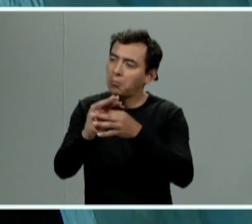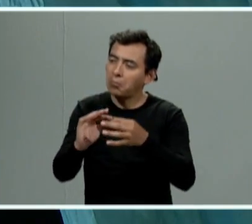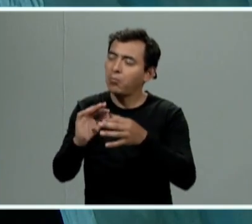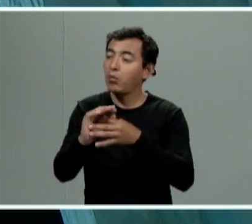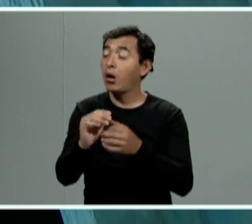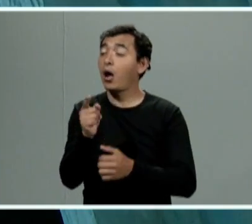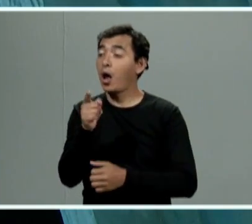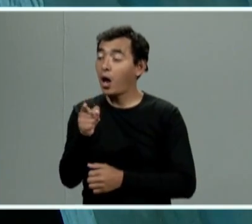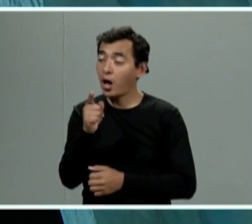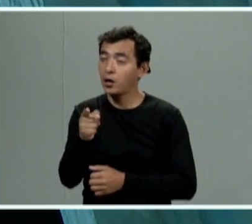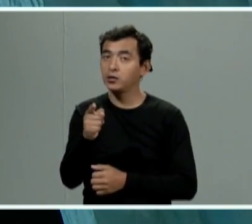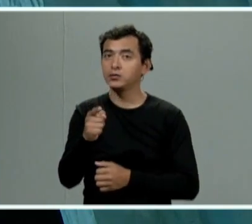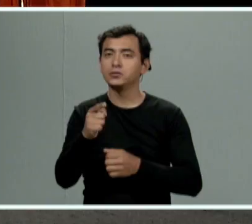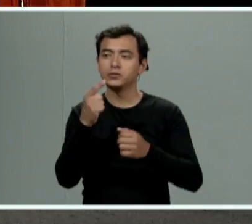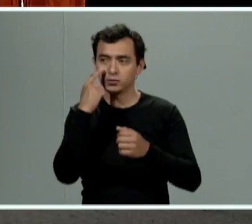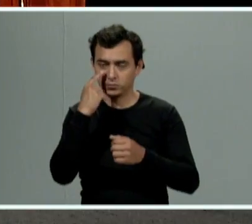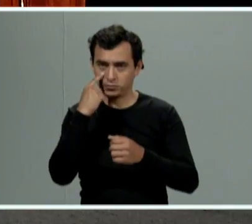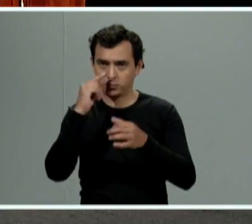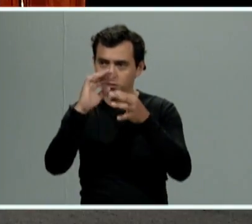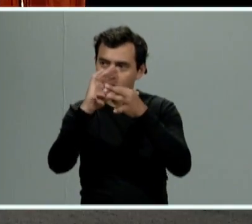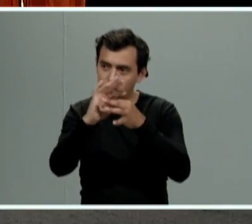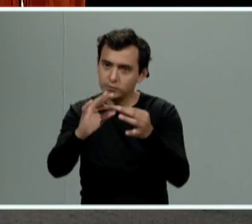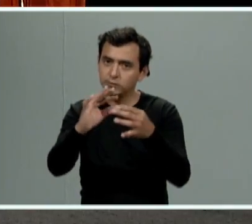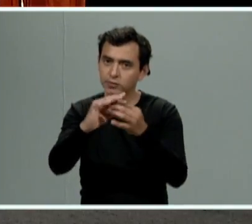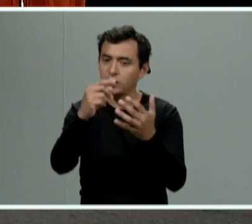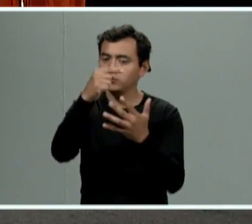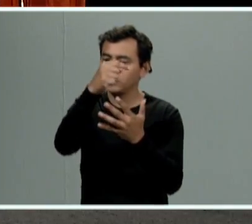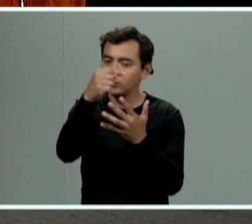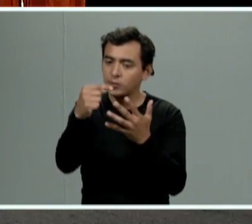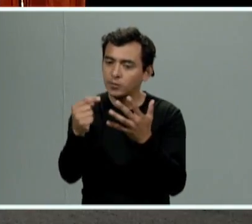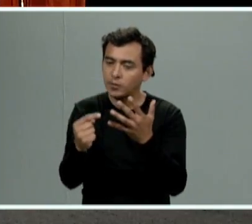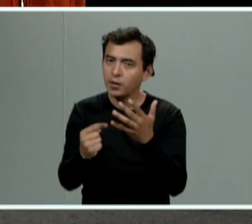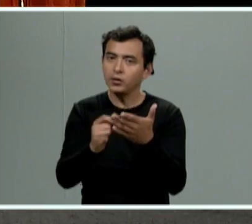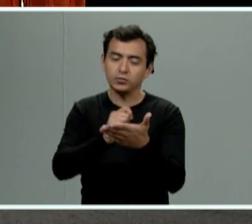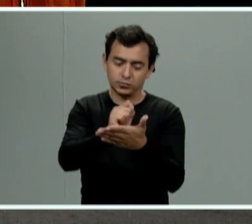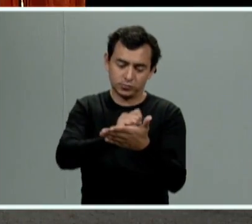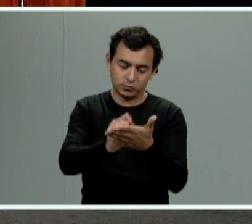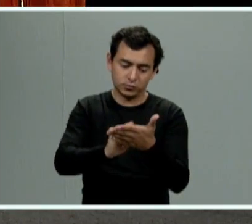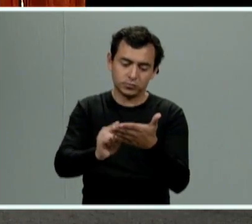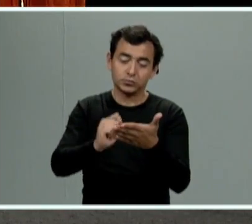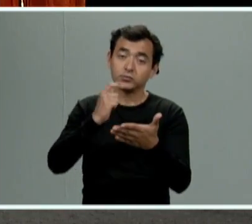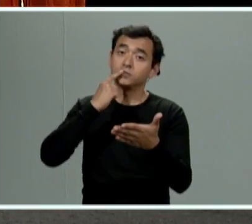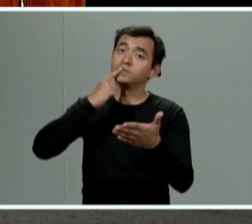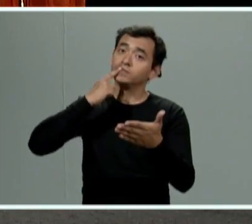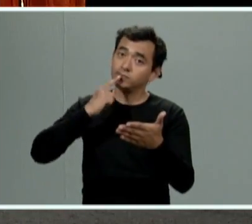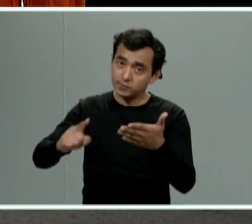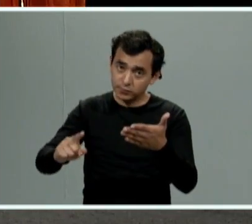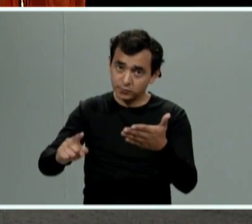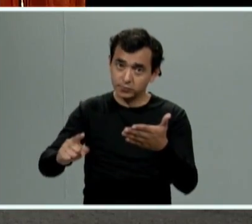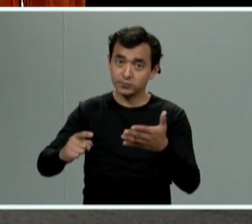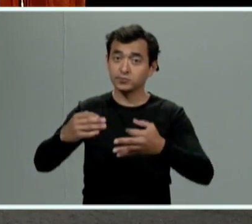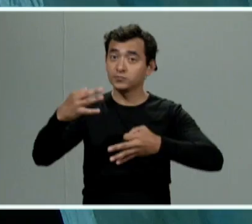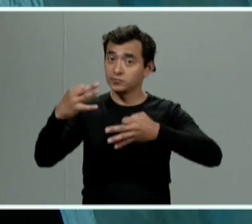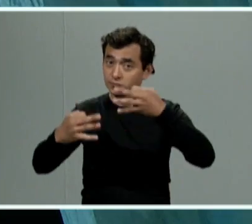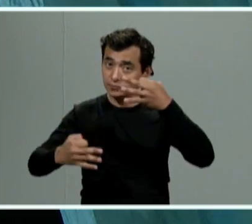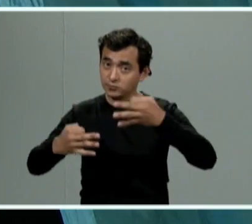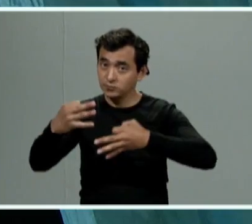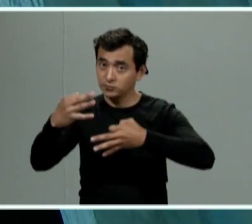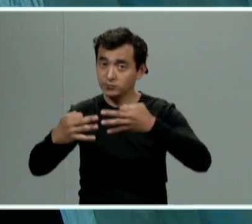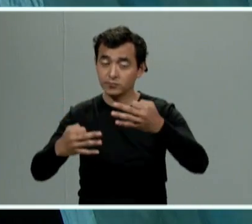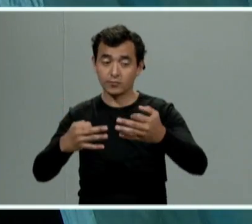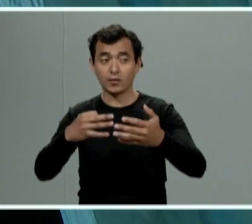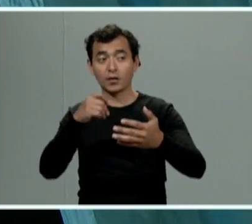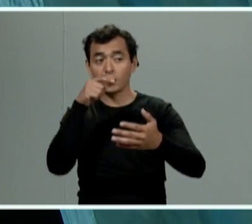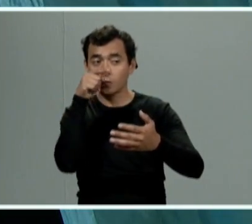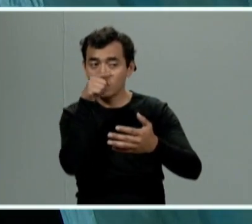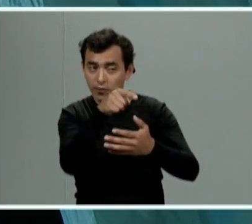alcances jurídicos y en ese momento se toma la denuncia correspondiente obviamente como fiscales le vamos a hacer saber a